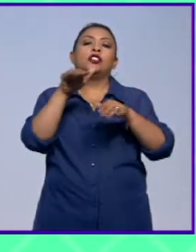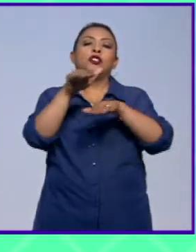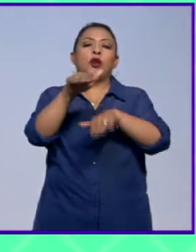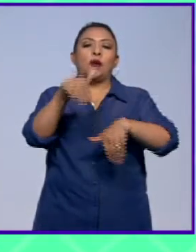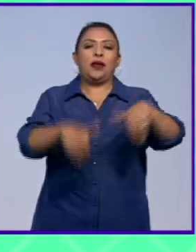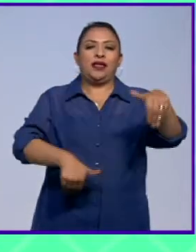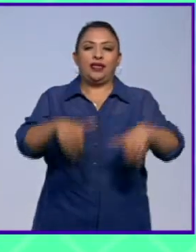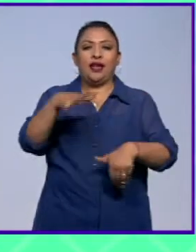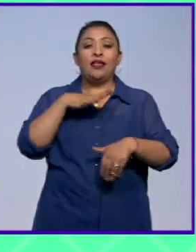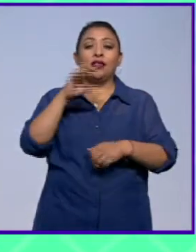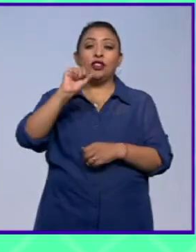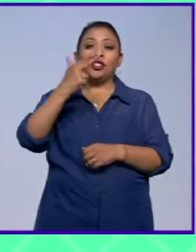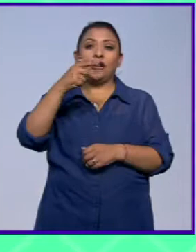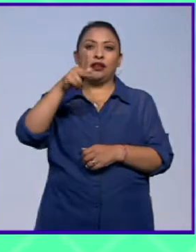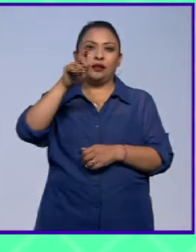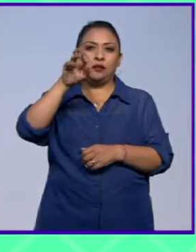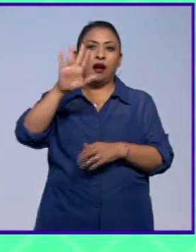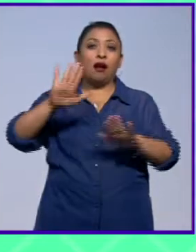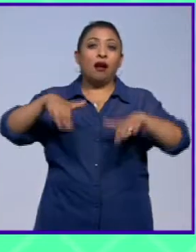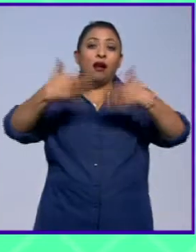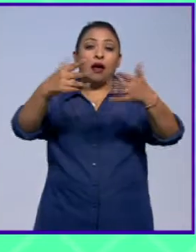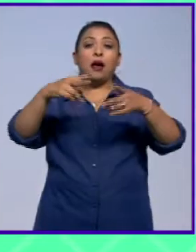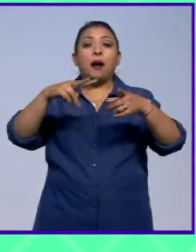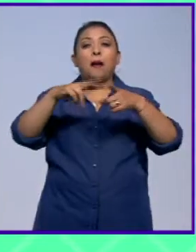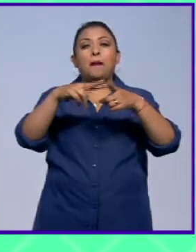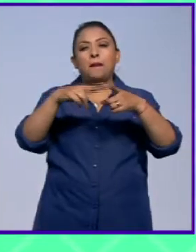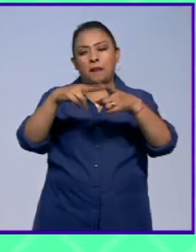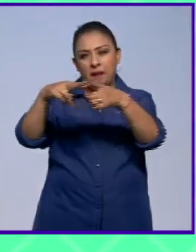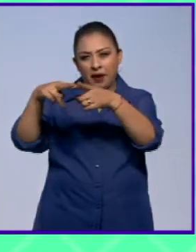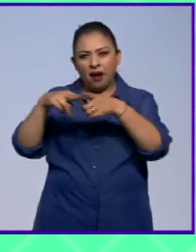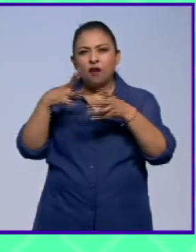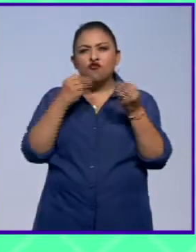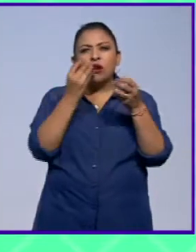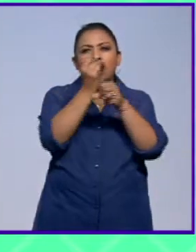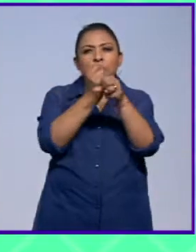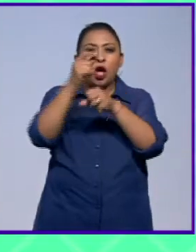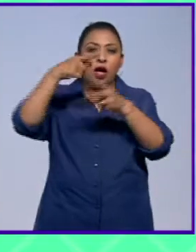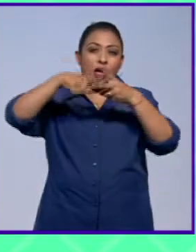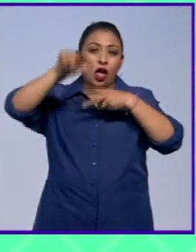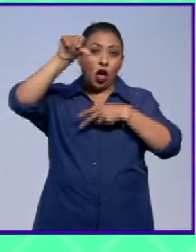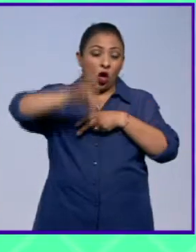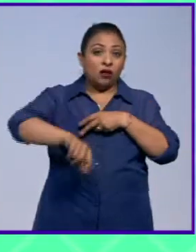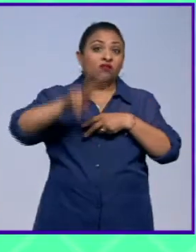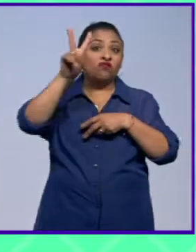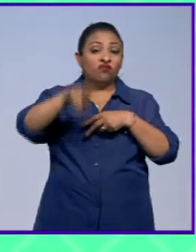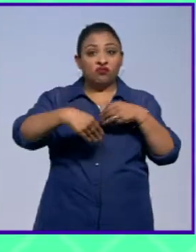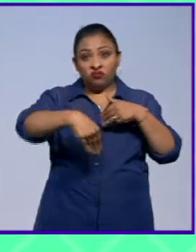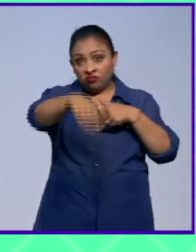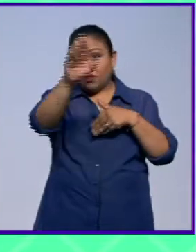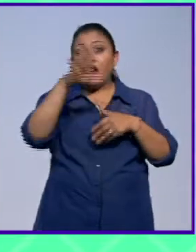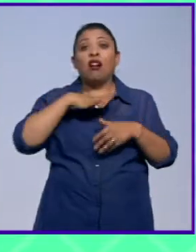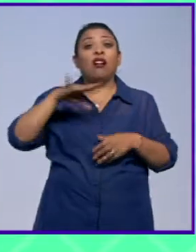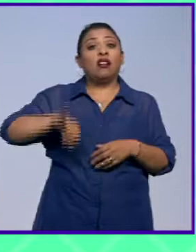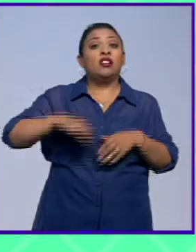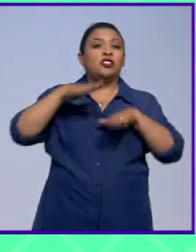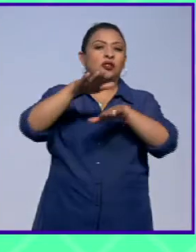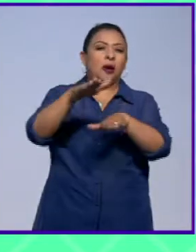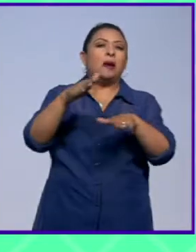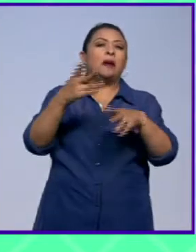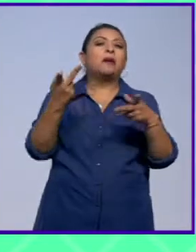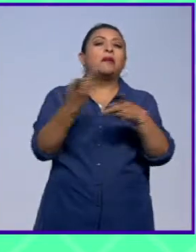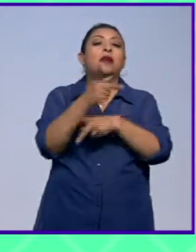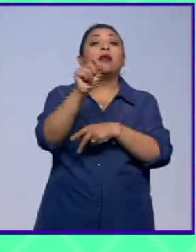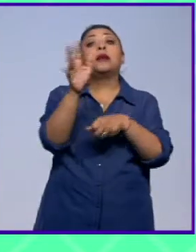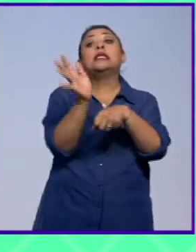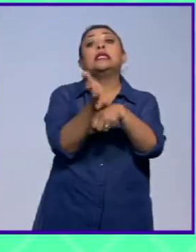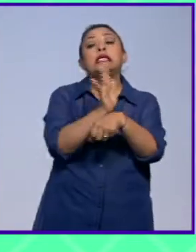Shakespeare llega a los parques. Tenemos una serie de reportajes que comenzamos el día de hoy muy interesante a propósito de este fenómeno y